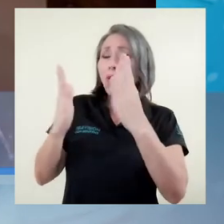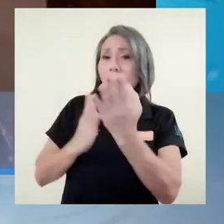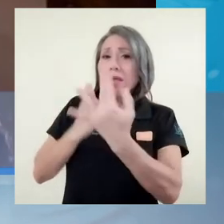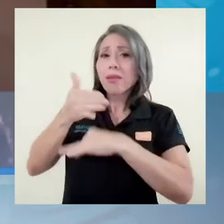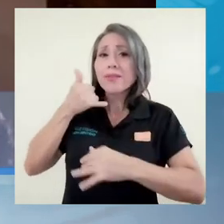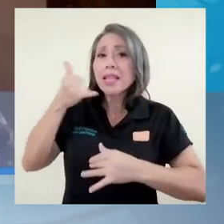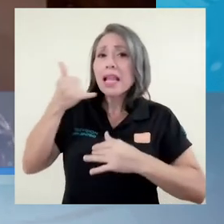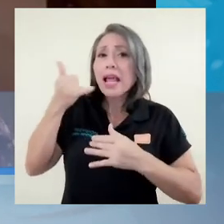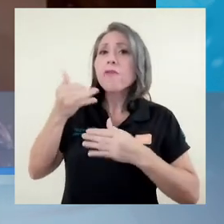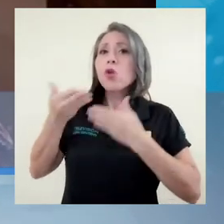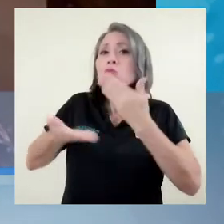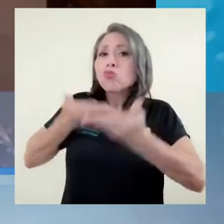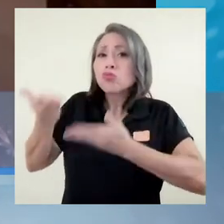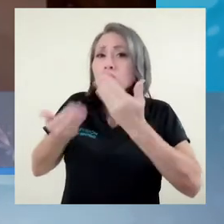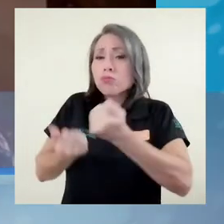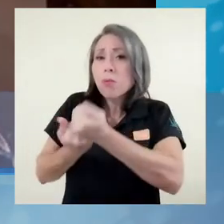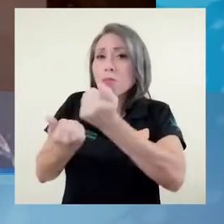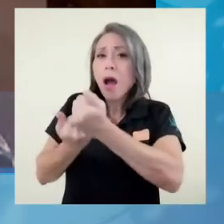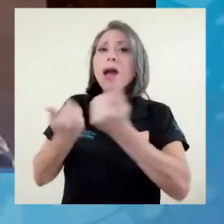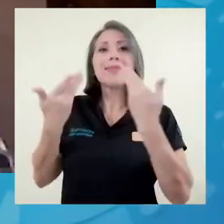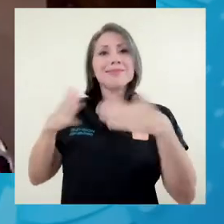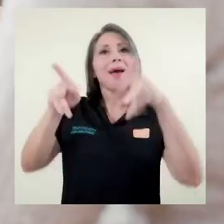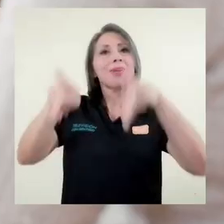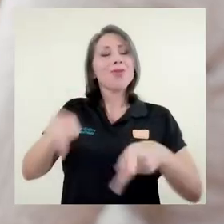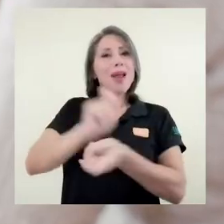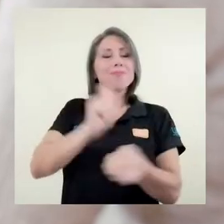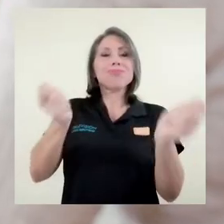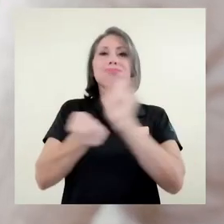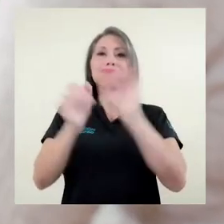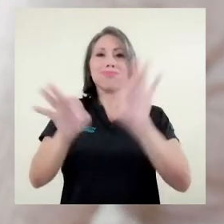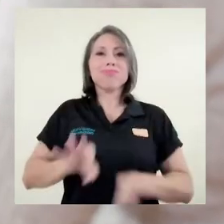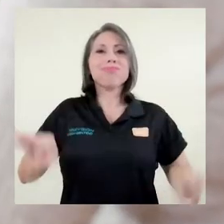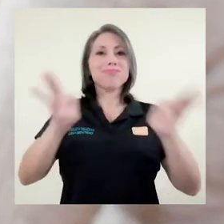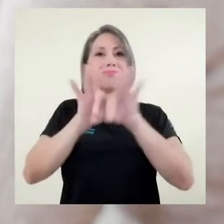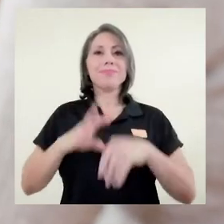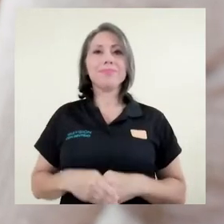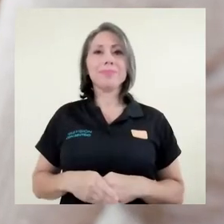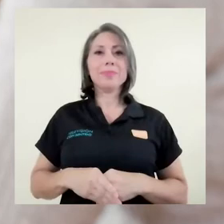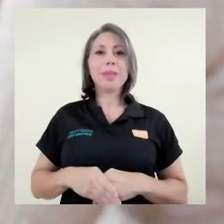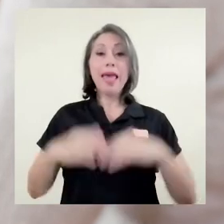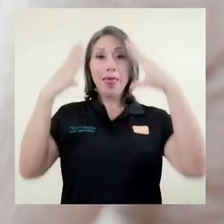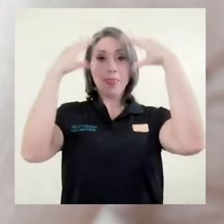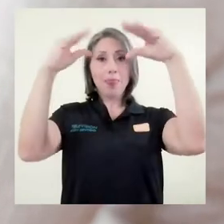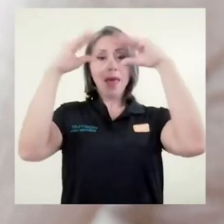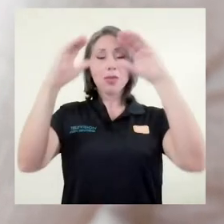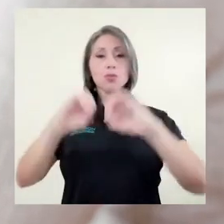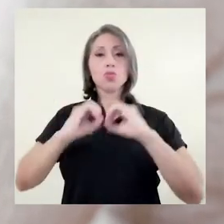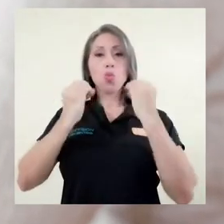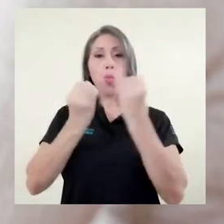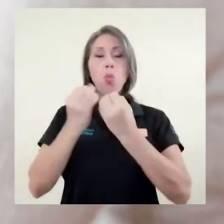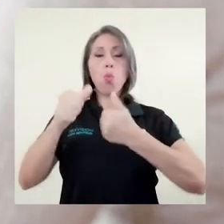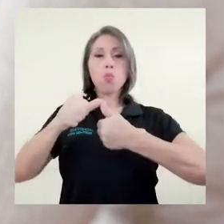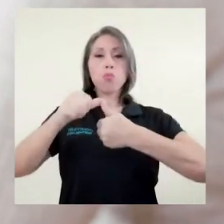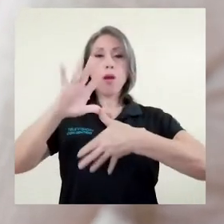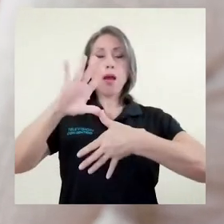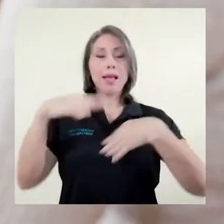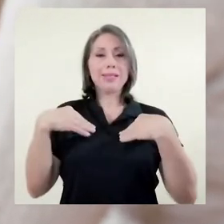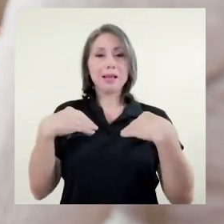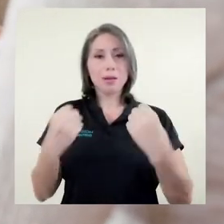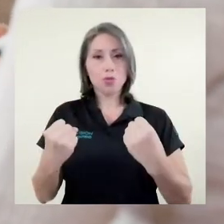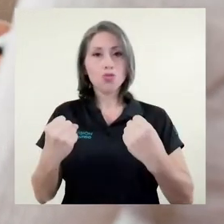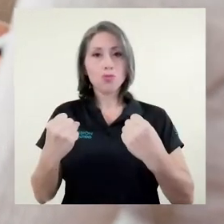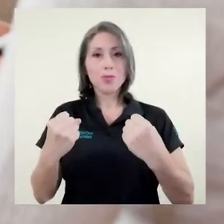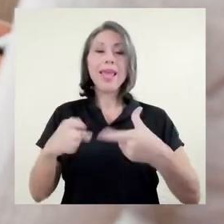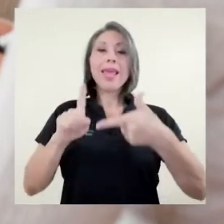telefónica ya hay un cambio importante para la persona. De acuerdo con datos de la Organización Panamericana de la